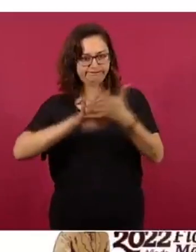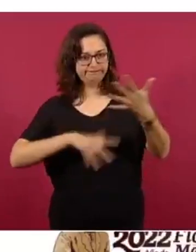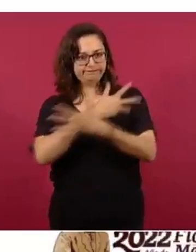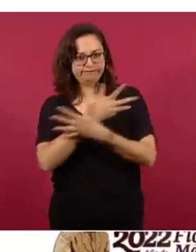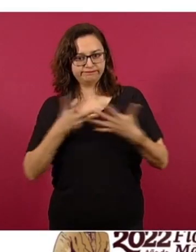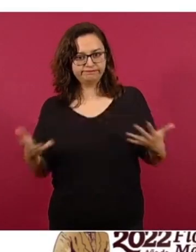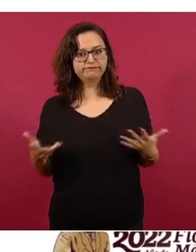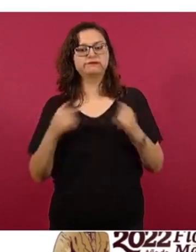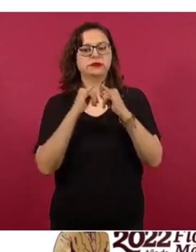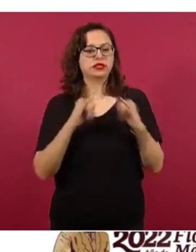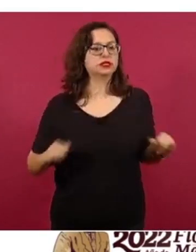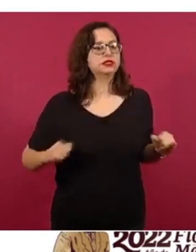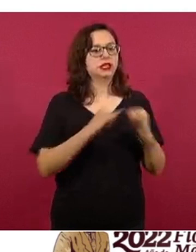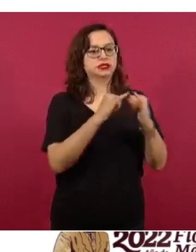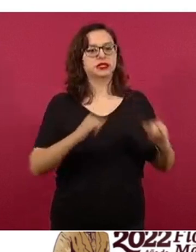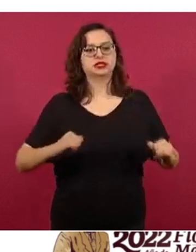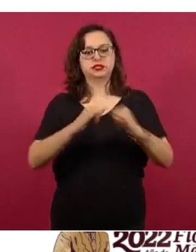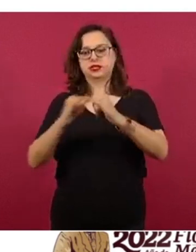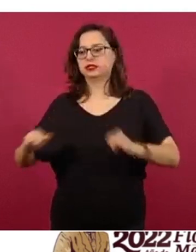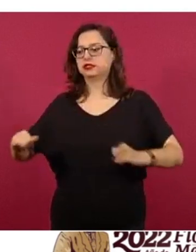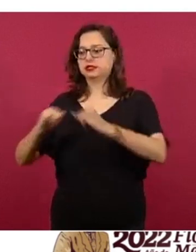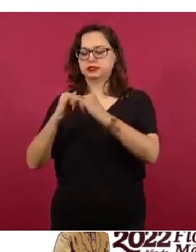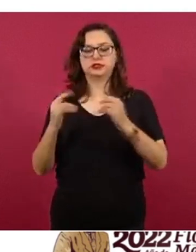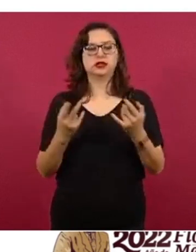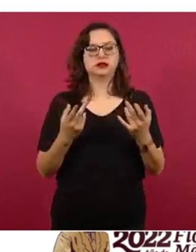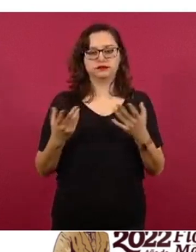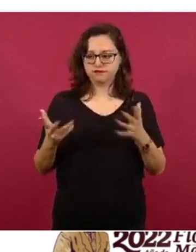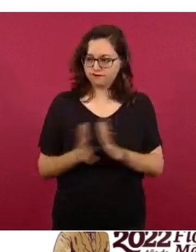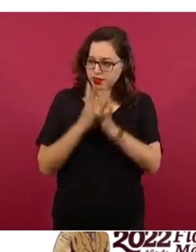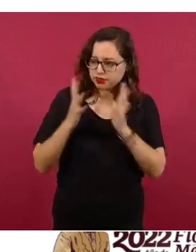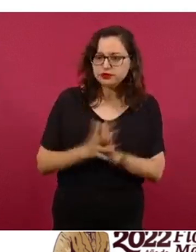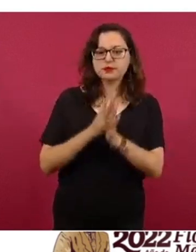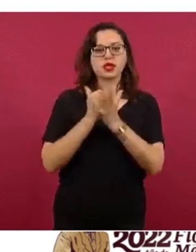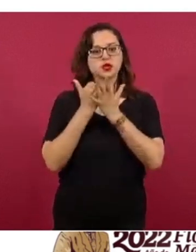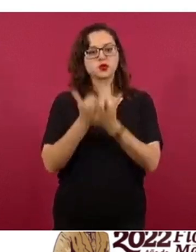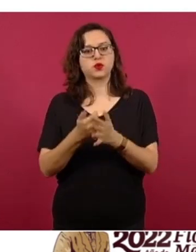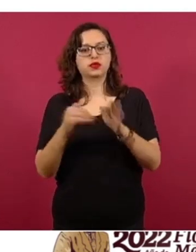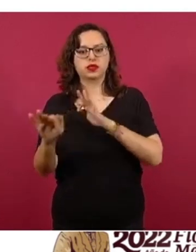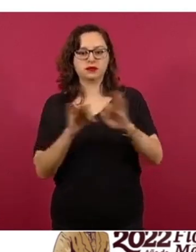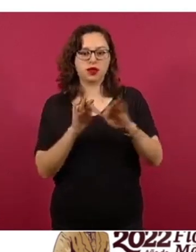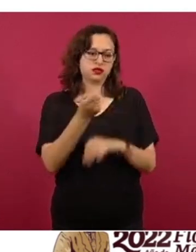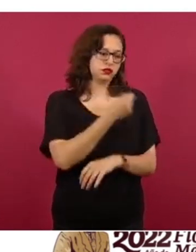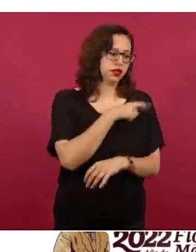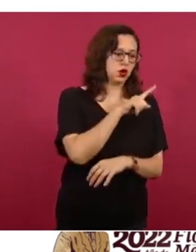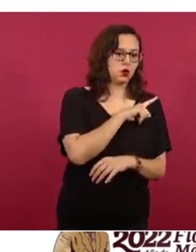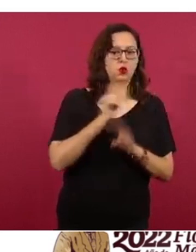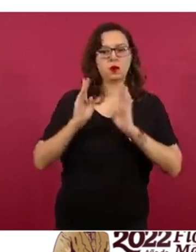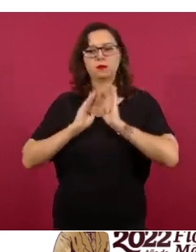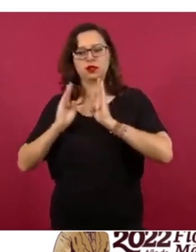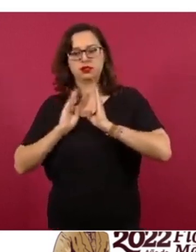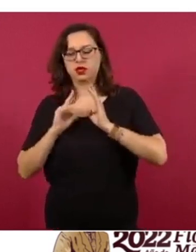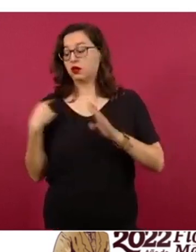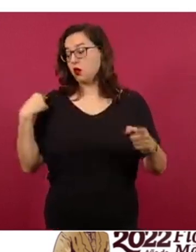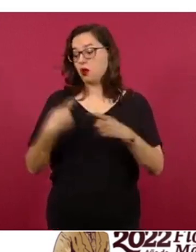participación de las instituciones federales de salud, tanto civiles como militares. El operativo abril, como lo